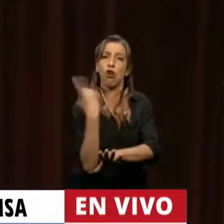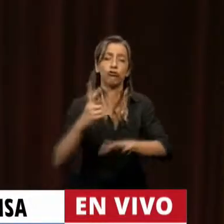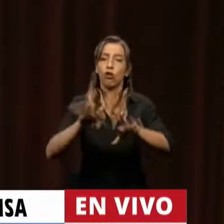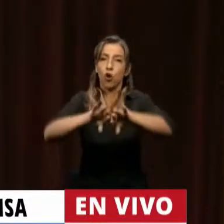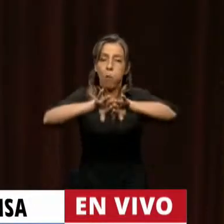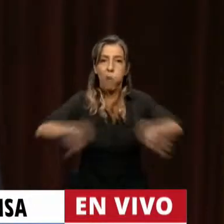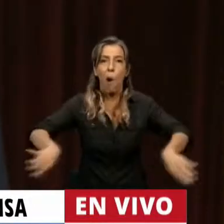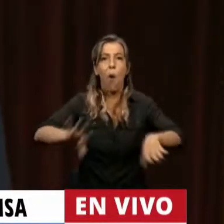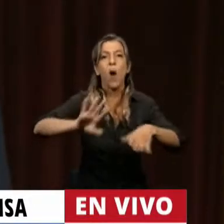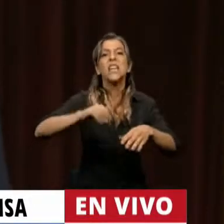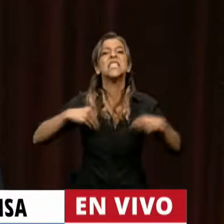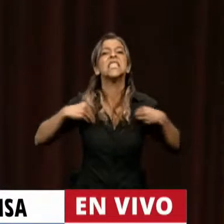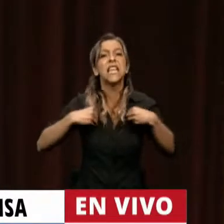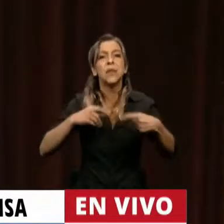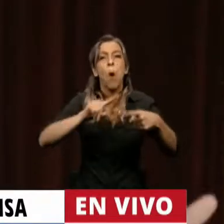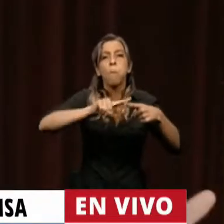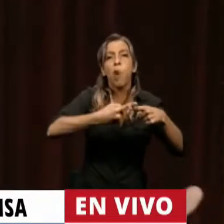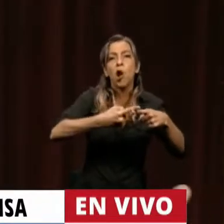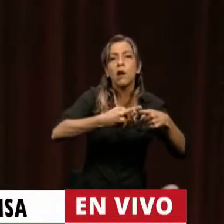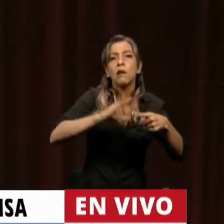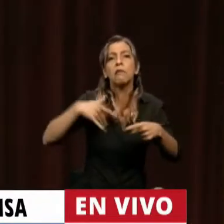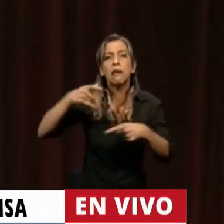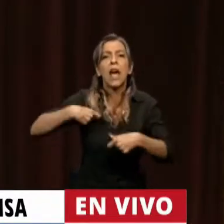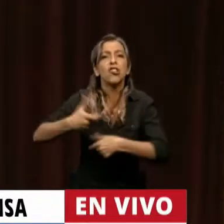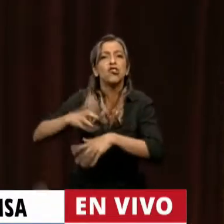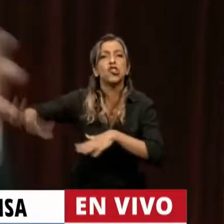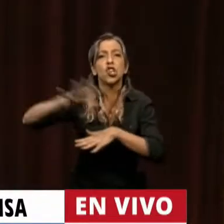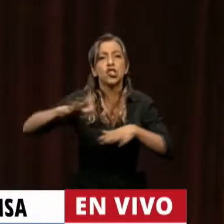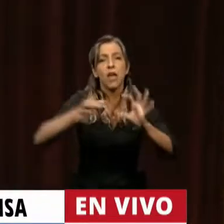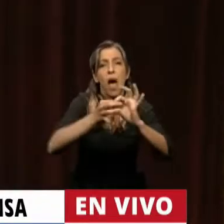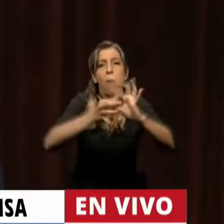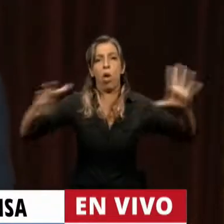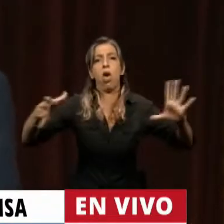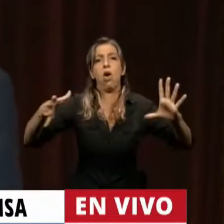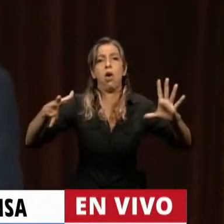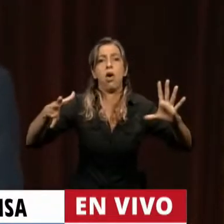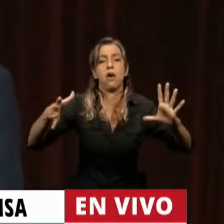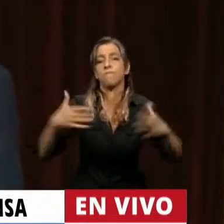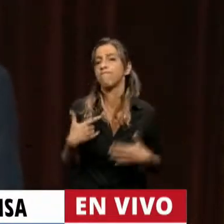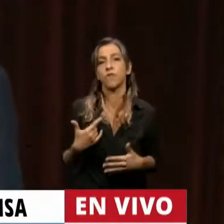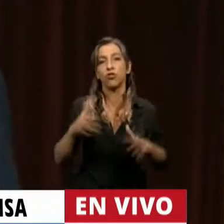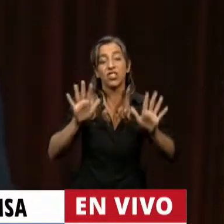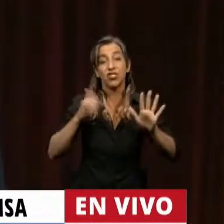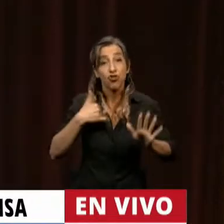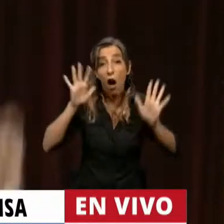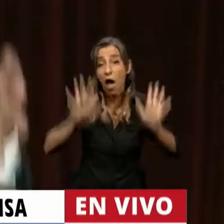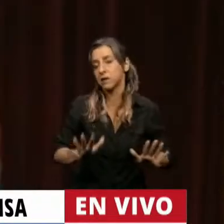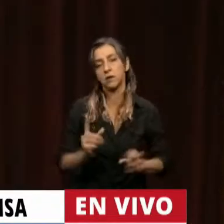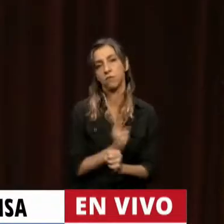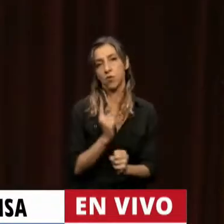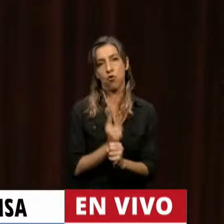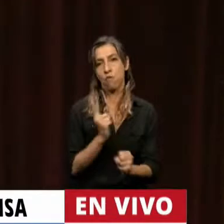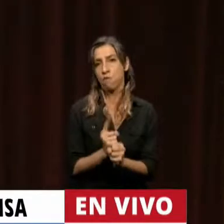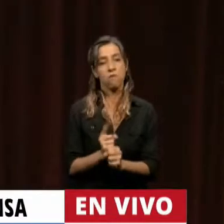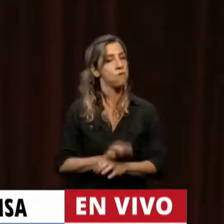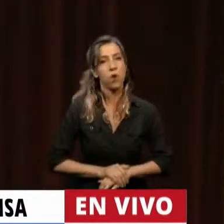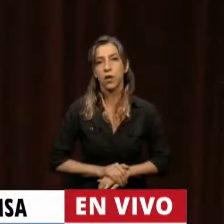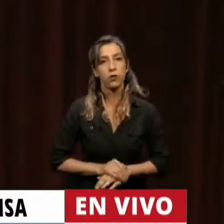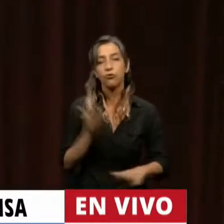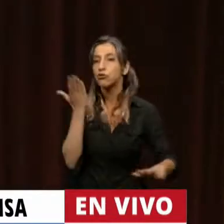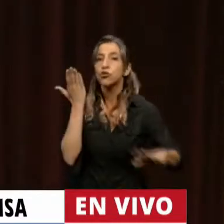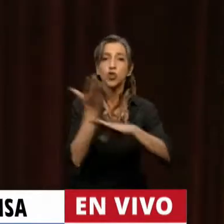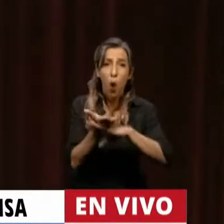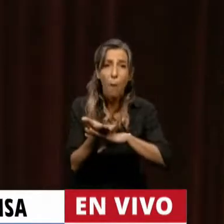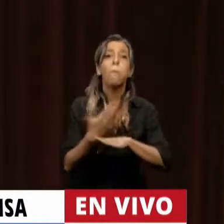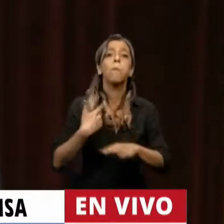del conjunto de la sociedad argentina no lo puedo permitir tomé la decisión de la suspensión pedí que se constituya